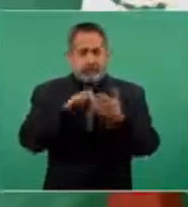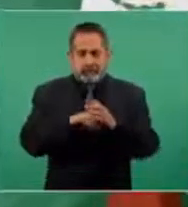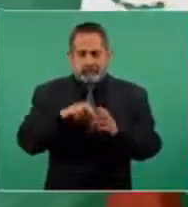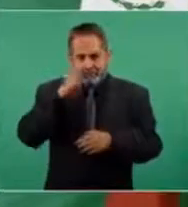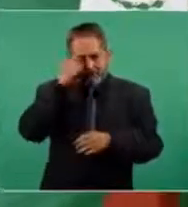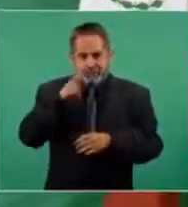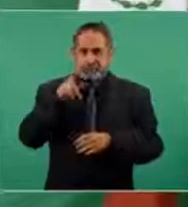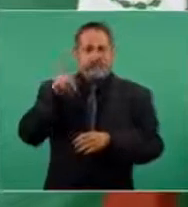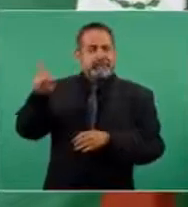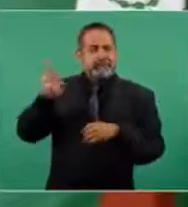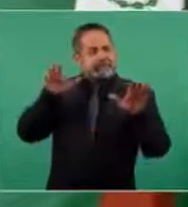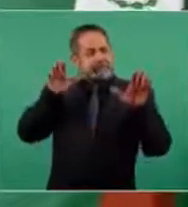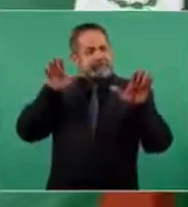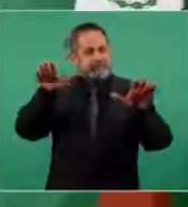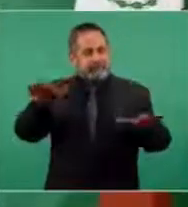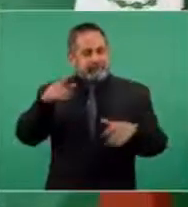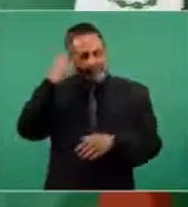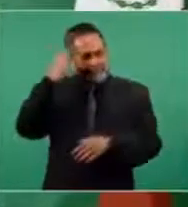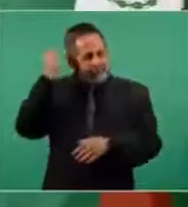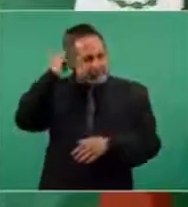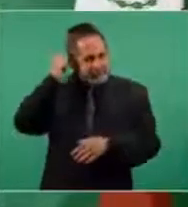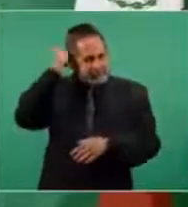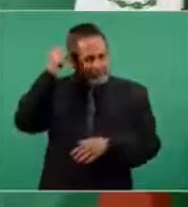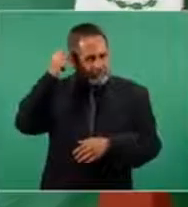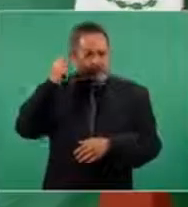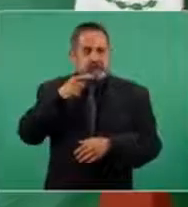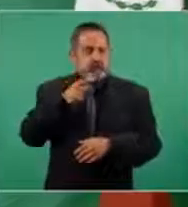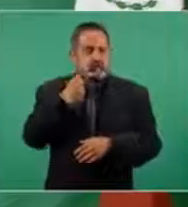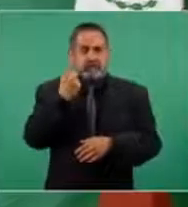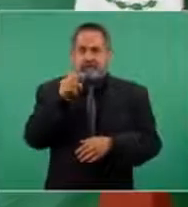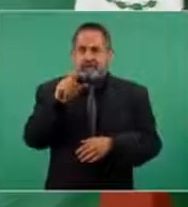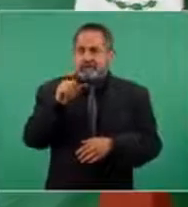fueron más de 100 amparos.